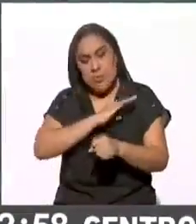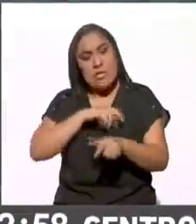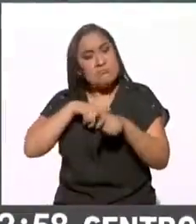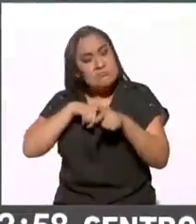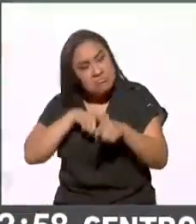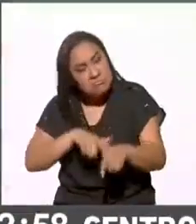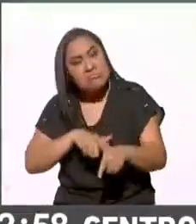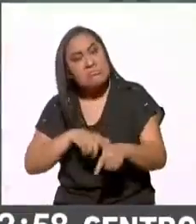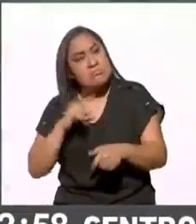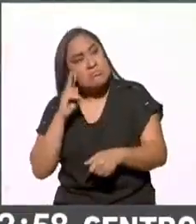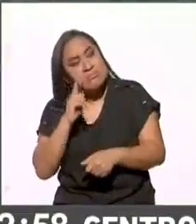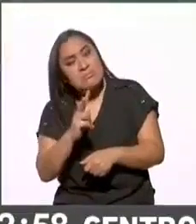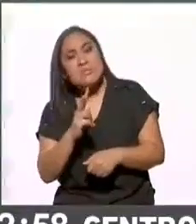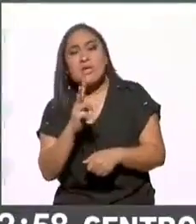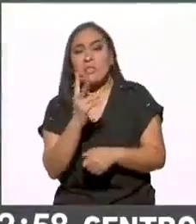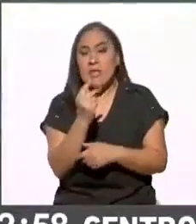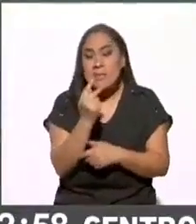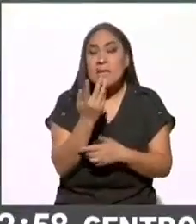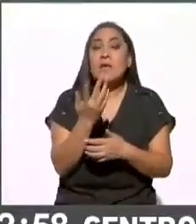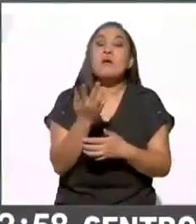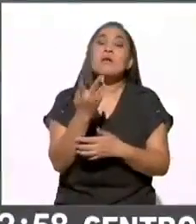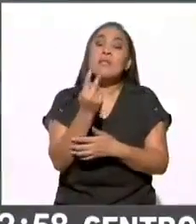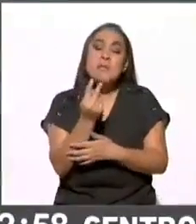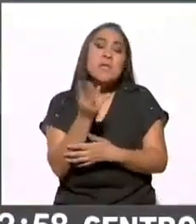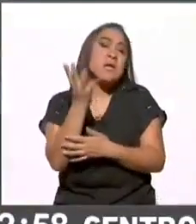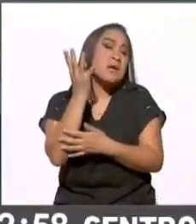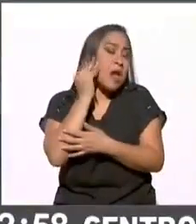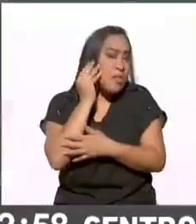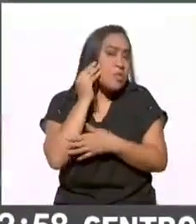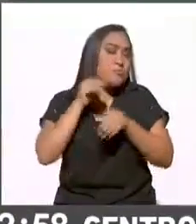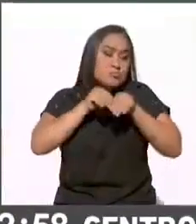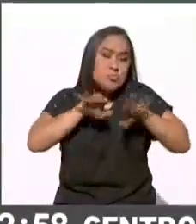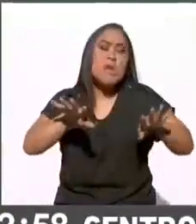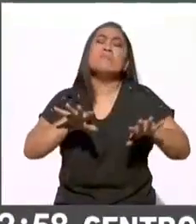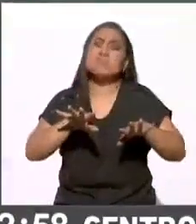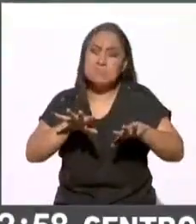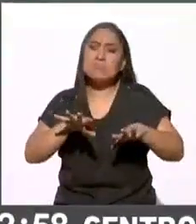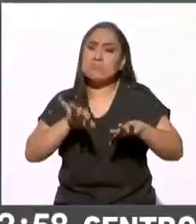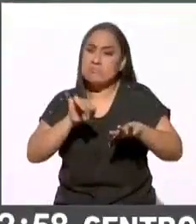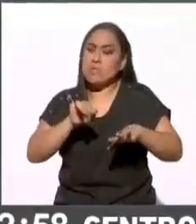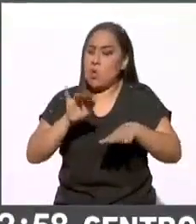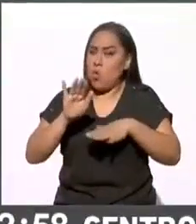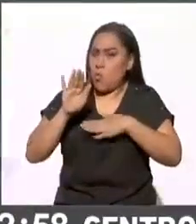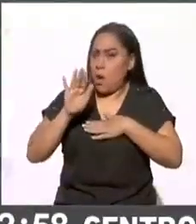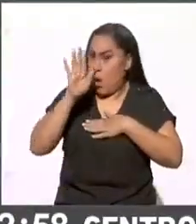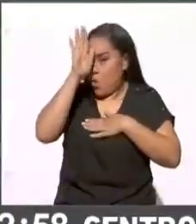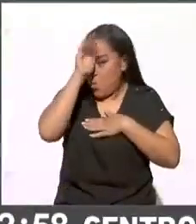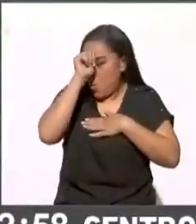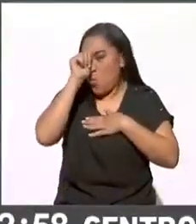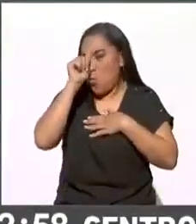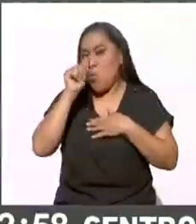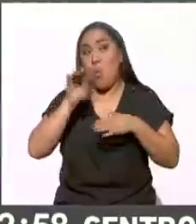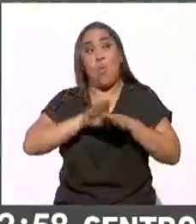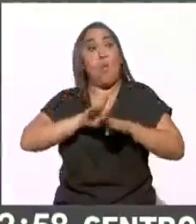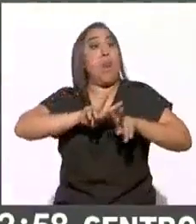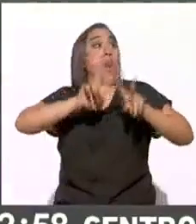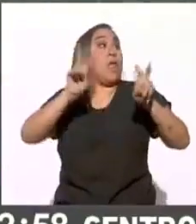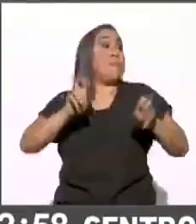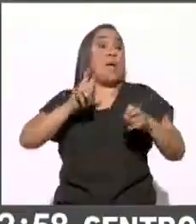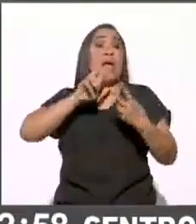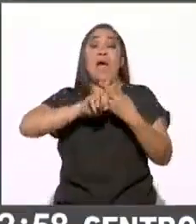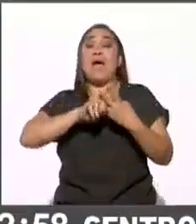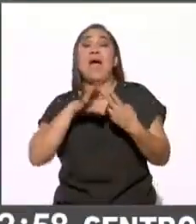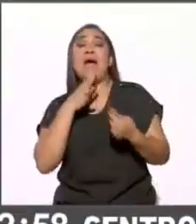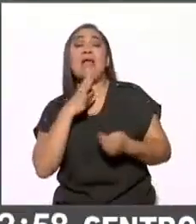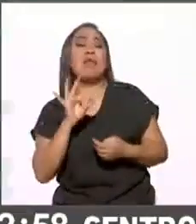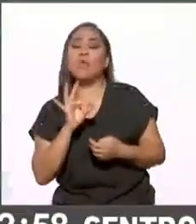pendiente de los medios públicos, que son aquellos medios que están comprometidos también con sus audiencias, no solamente como un lema ni como un hashtag, sino que es